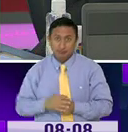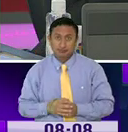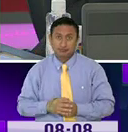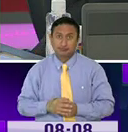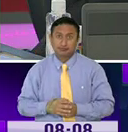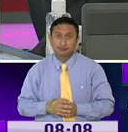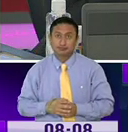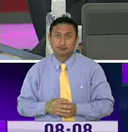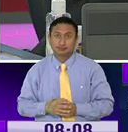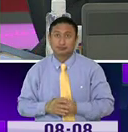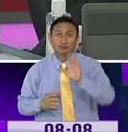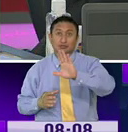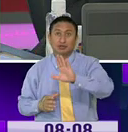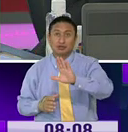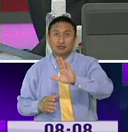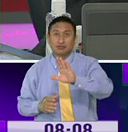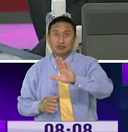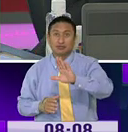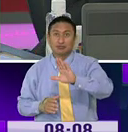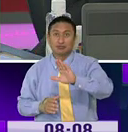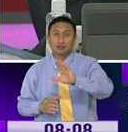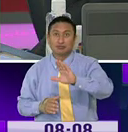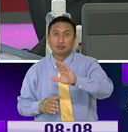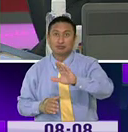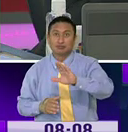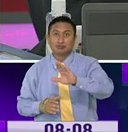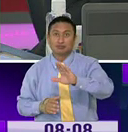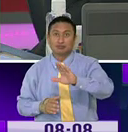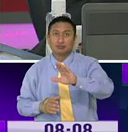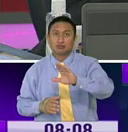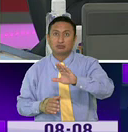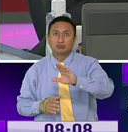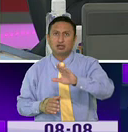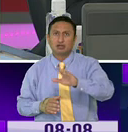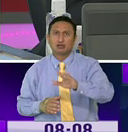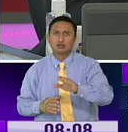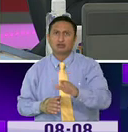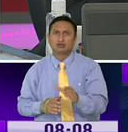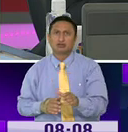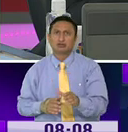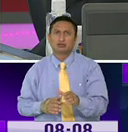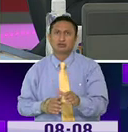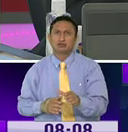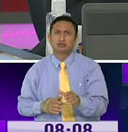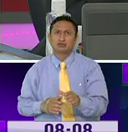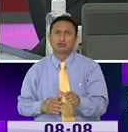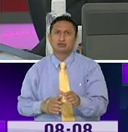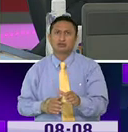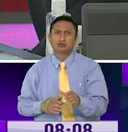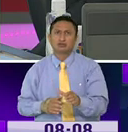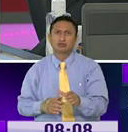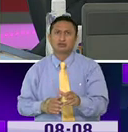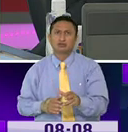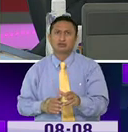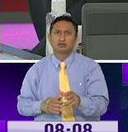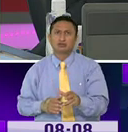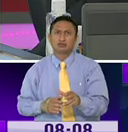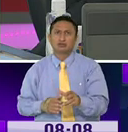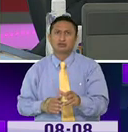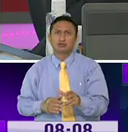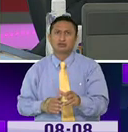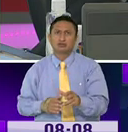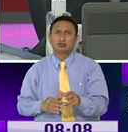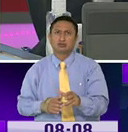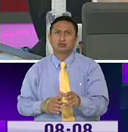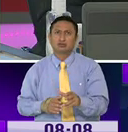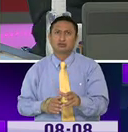eso, Arroba. Pero sí, sí tenemos la forma, sí tenemos la forma de detectar. Ustedes pueden seguir